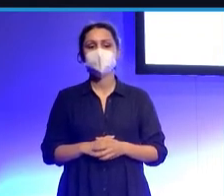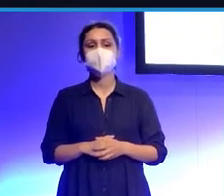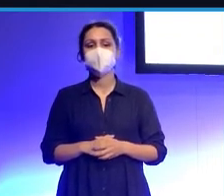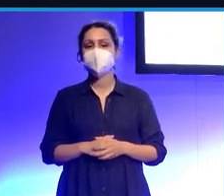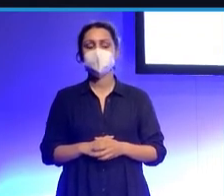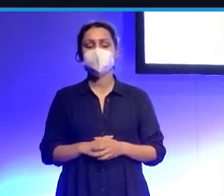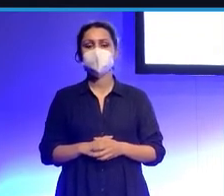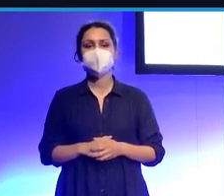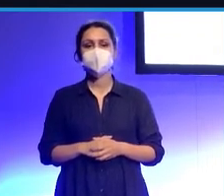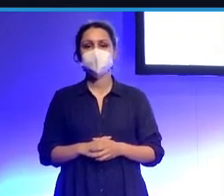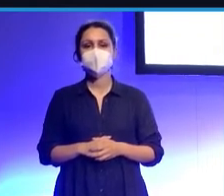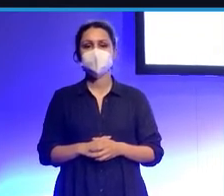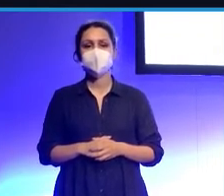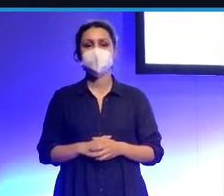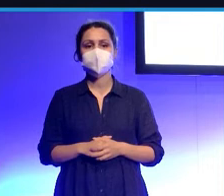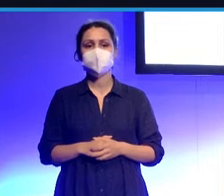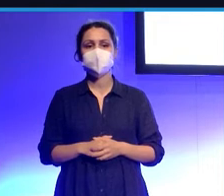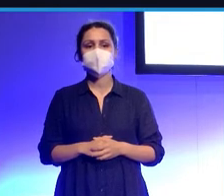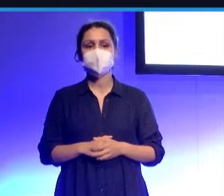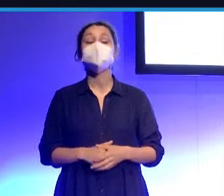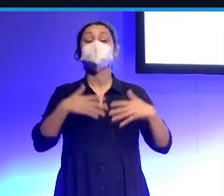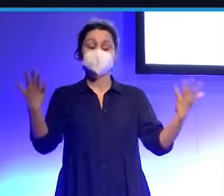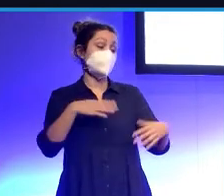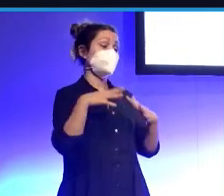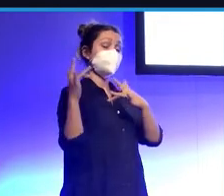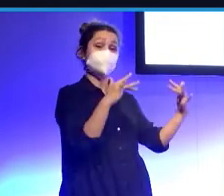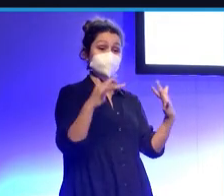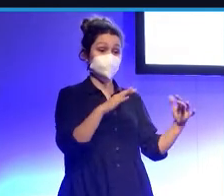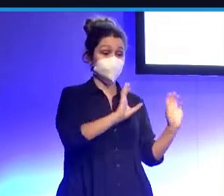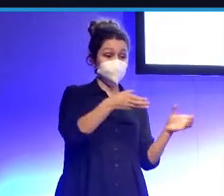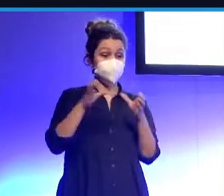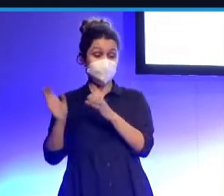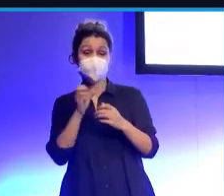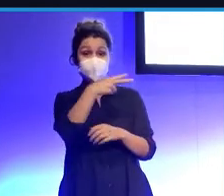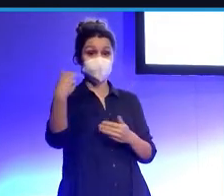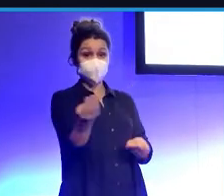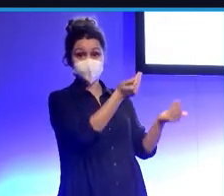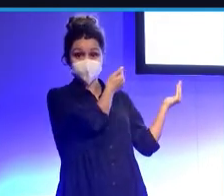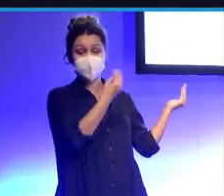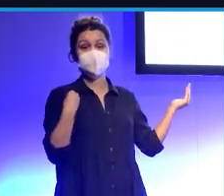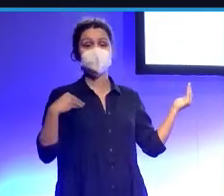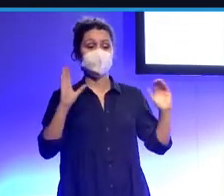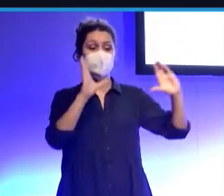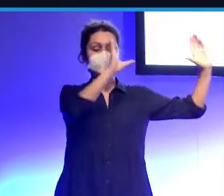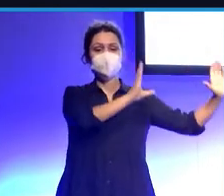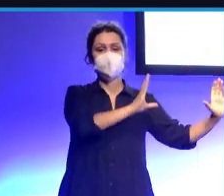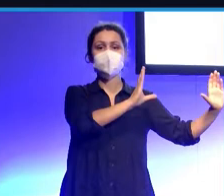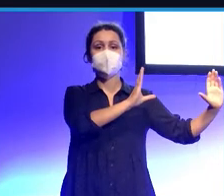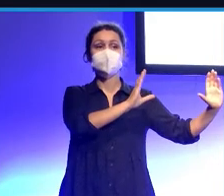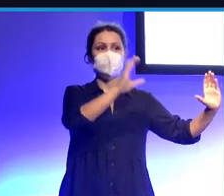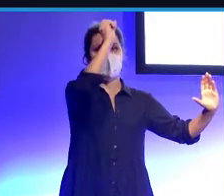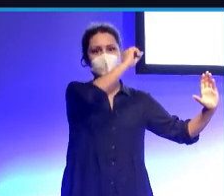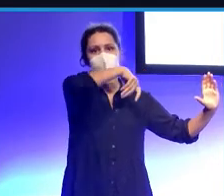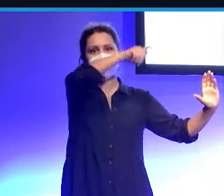les preguntan ¿quién crees que ha sido mejor físicamente, no? Entonces, los resultados son estos, ¿no? A la izquierda vemos la opinión de la gente